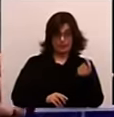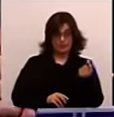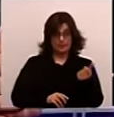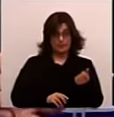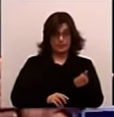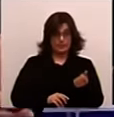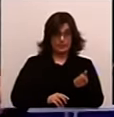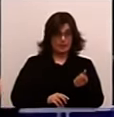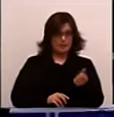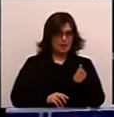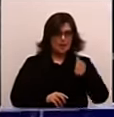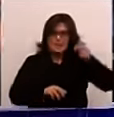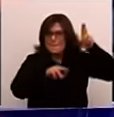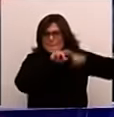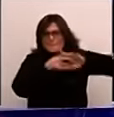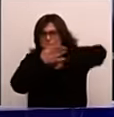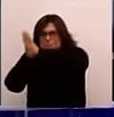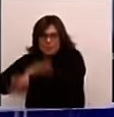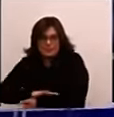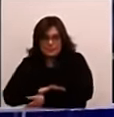¿Cuál el que los exterminó con los guaraníes?